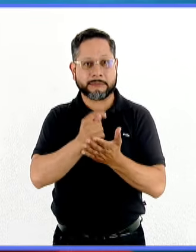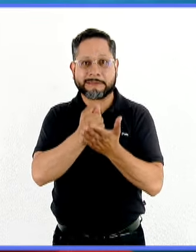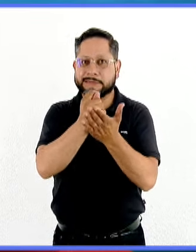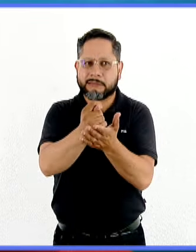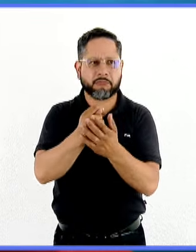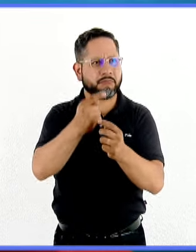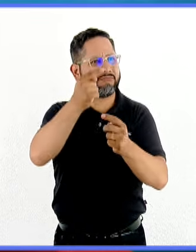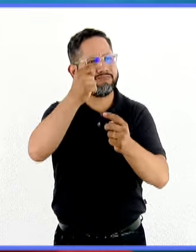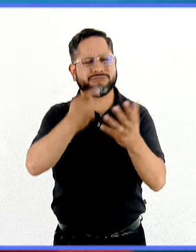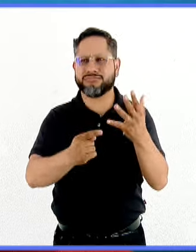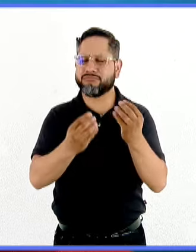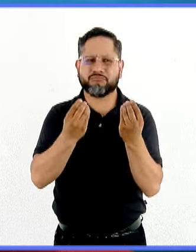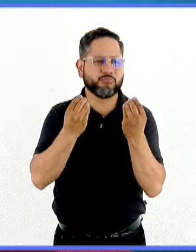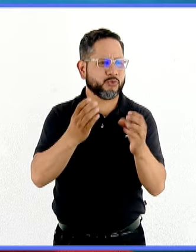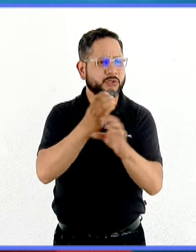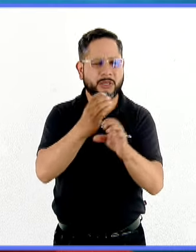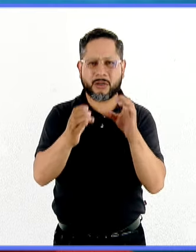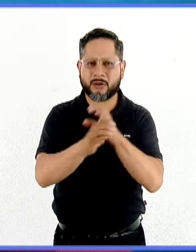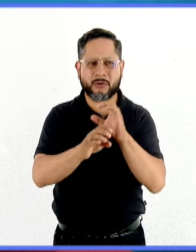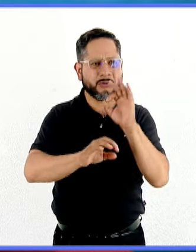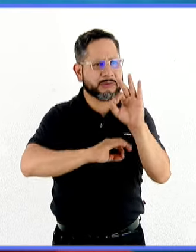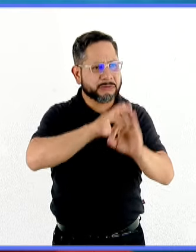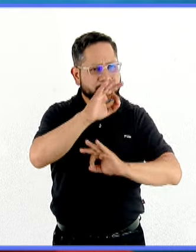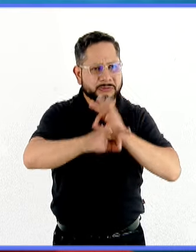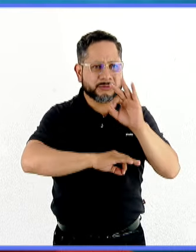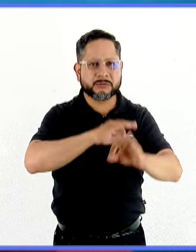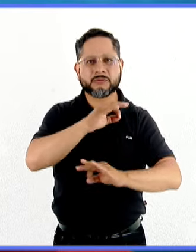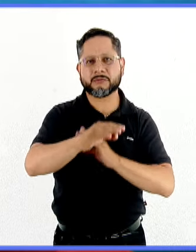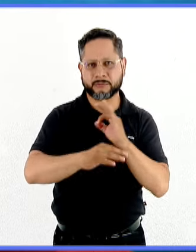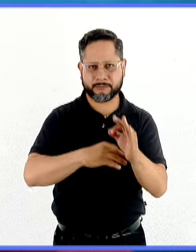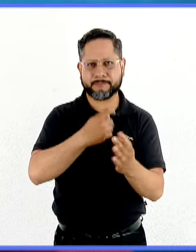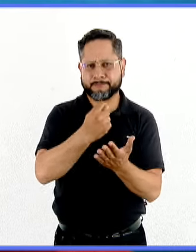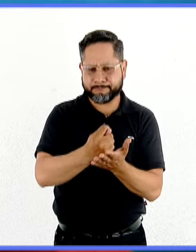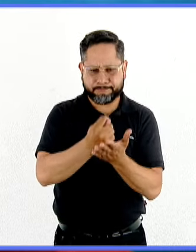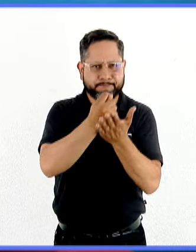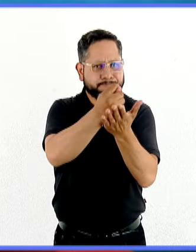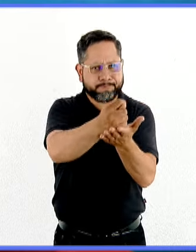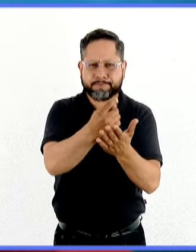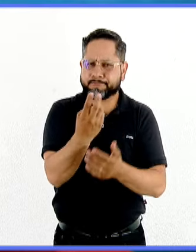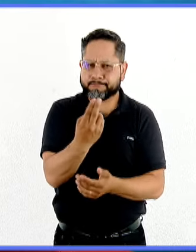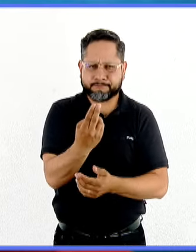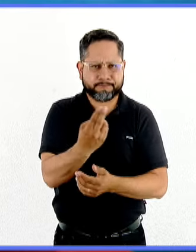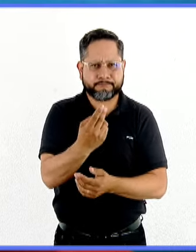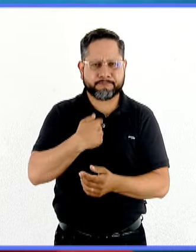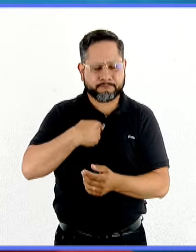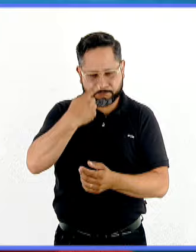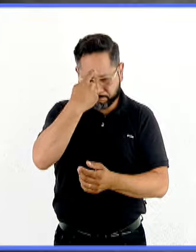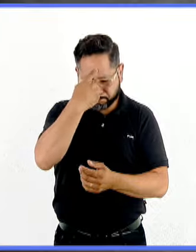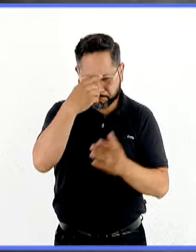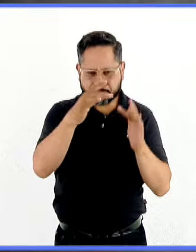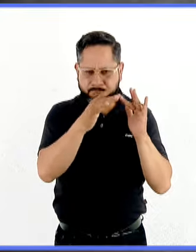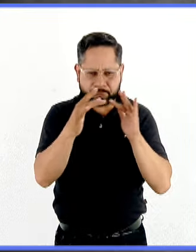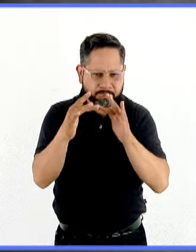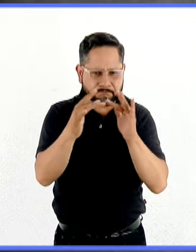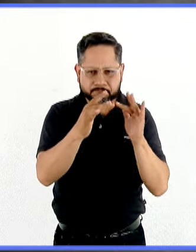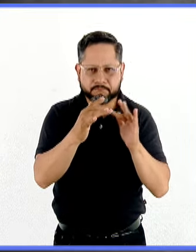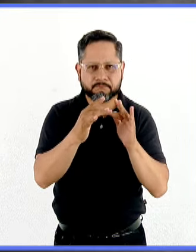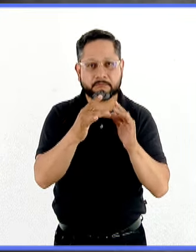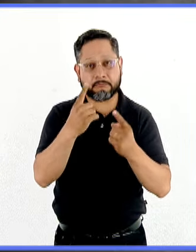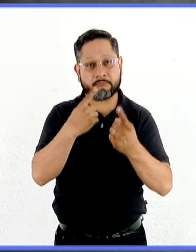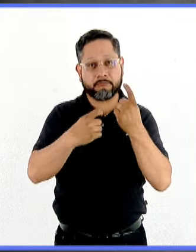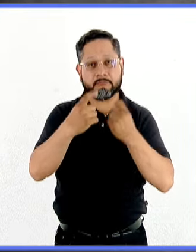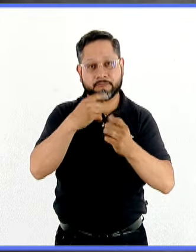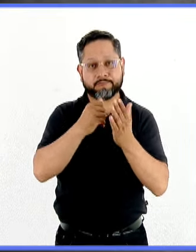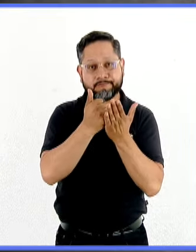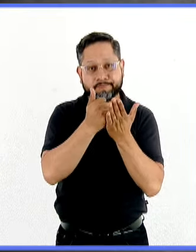rehabilitación. Sí, rehabilitación neuropsicológica también es parte en algunos casos